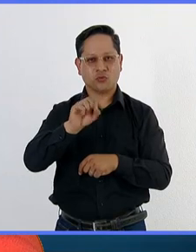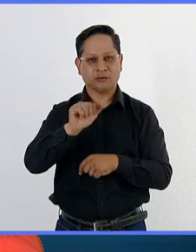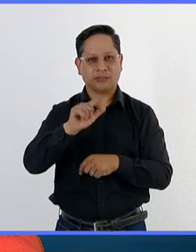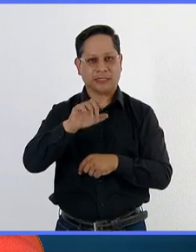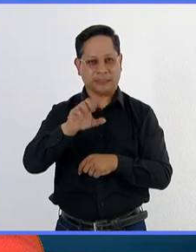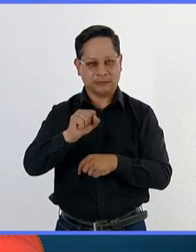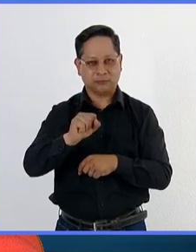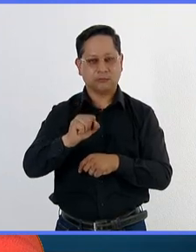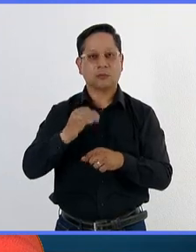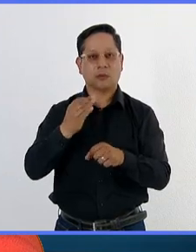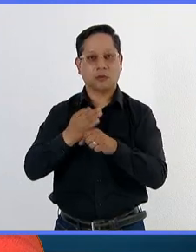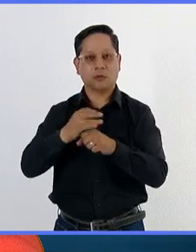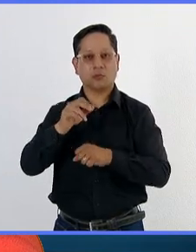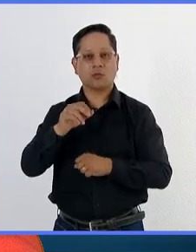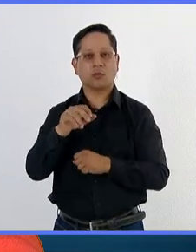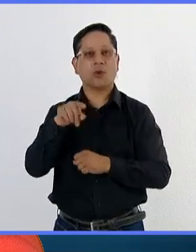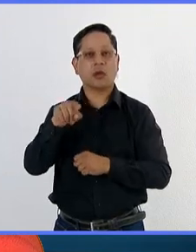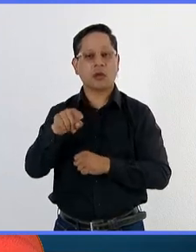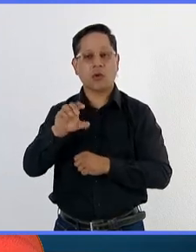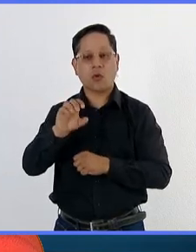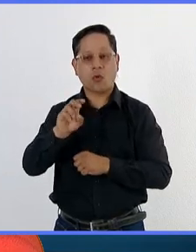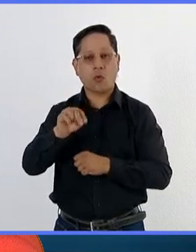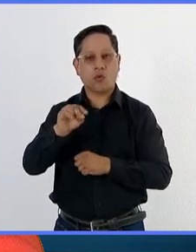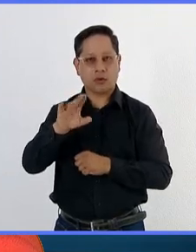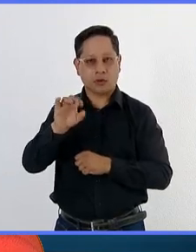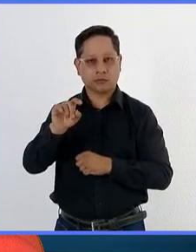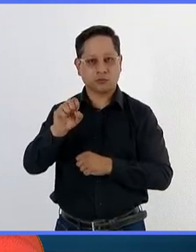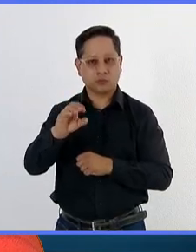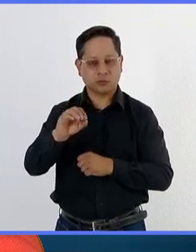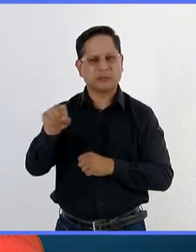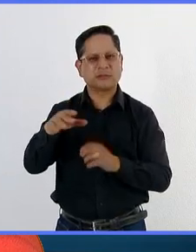actual de la Organización Mundial de la Salud sobre este tema.